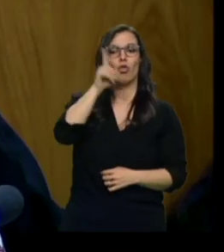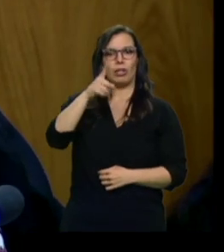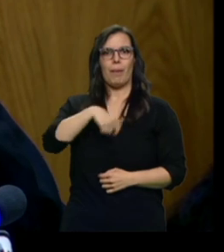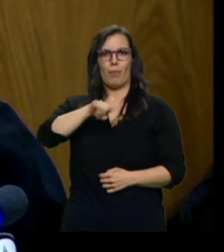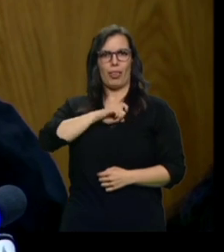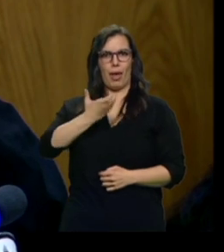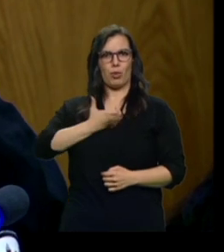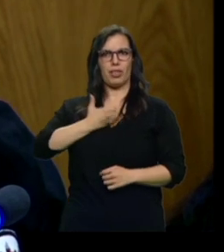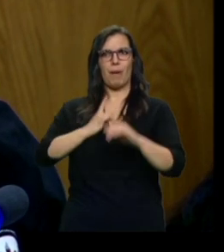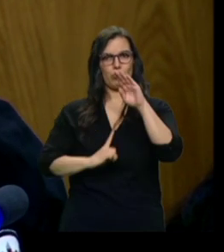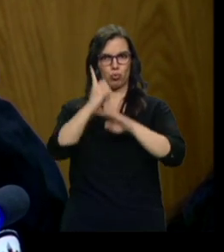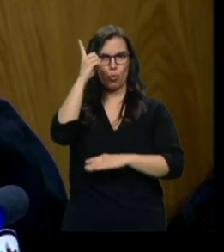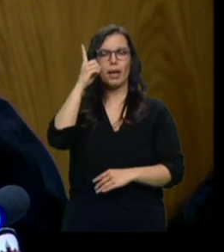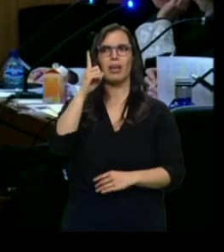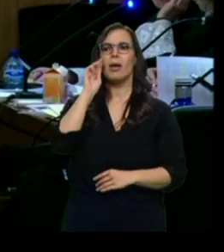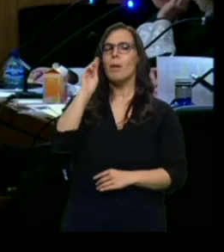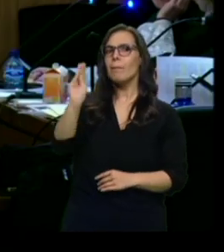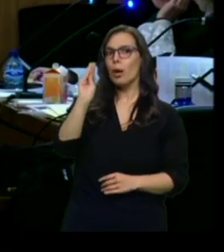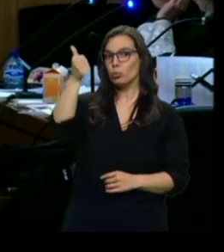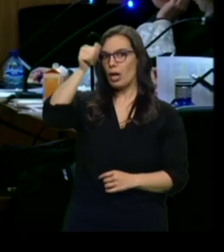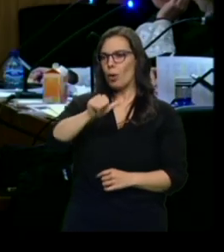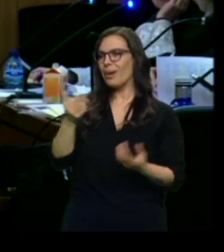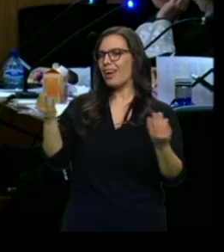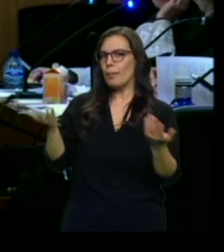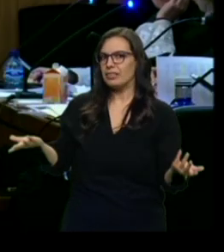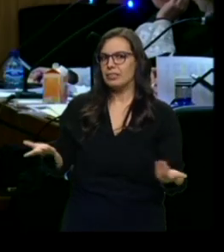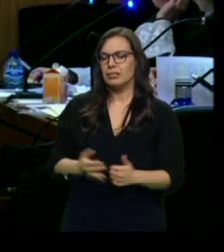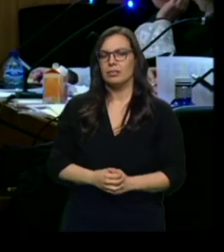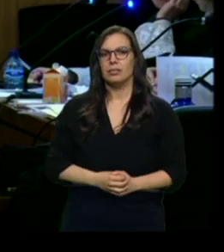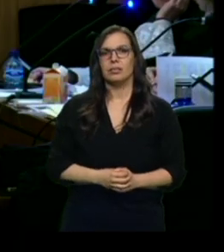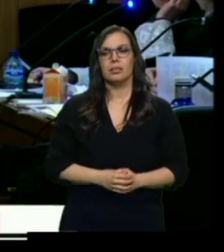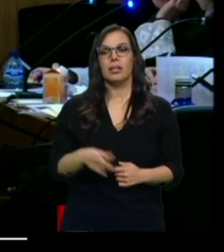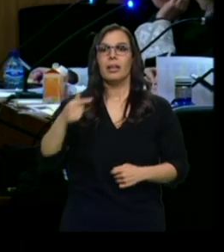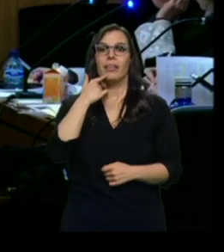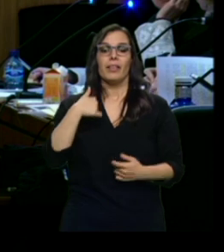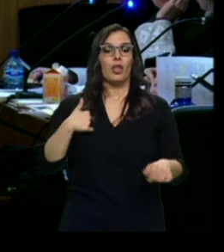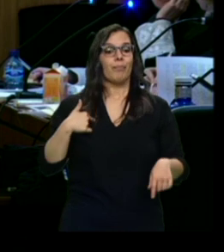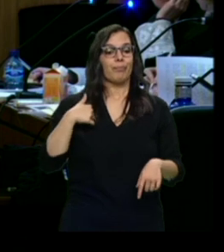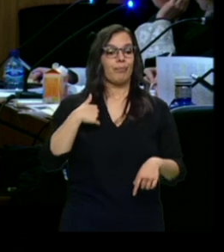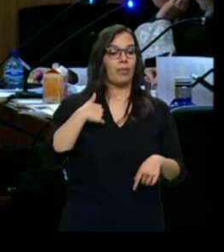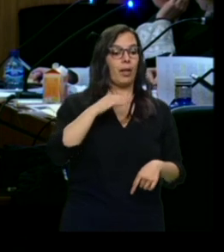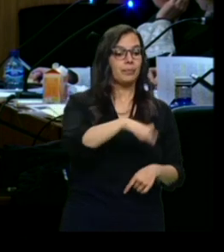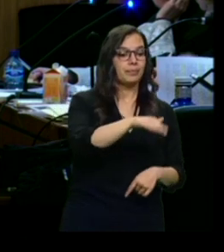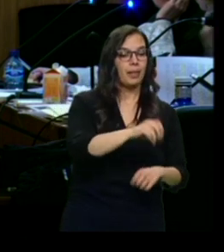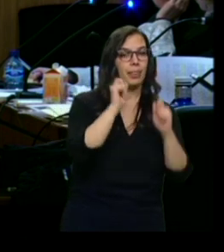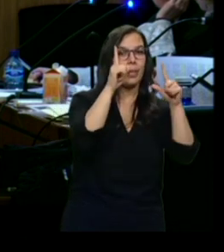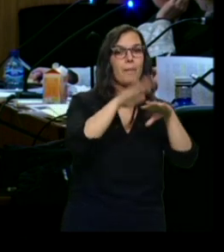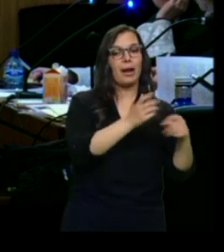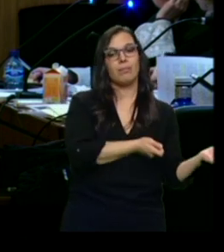municipal que sube a la vivienda y que pregunta al acusado qué es lo que había pasado. Cuando va a despertar a la niña para llevarla al